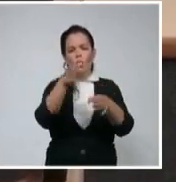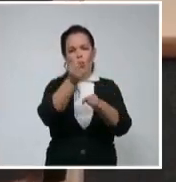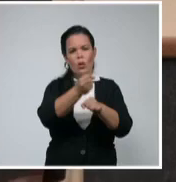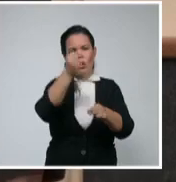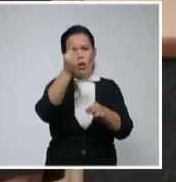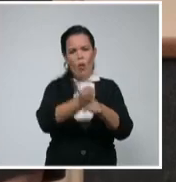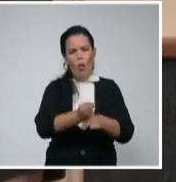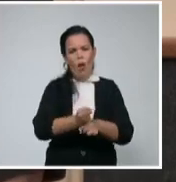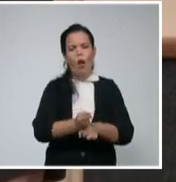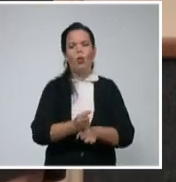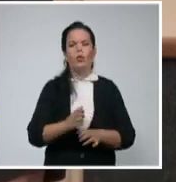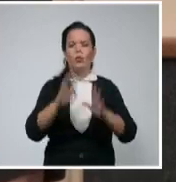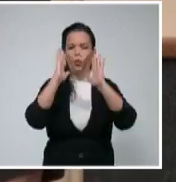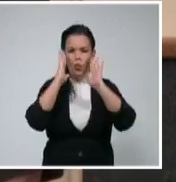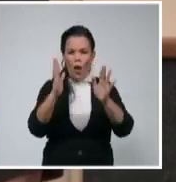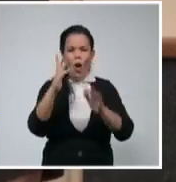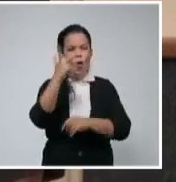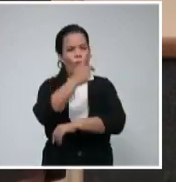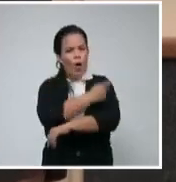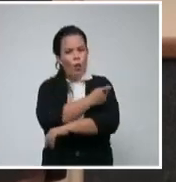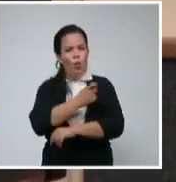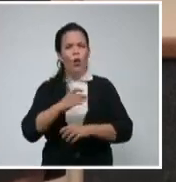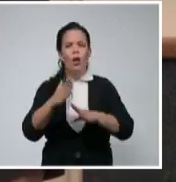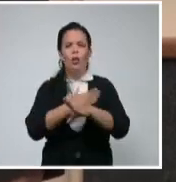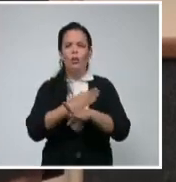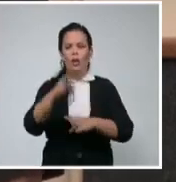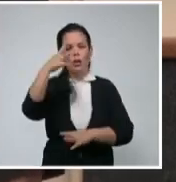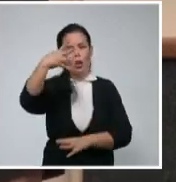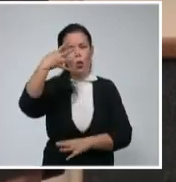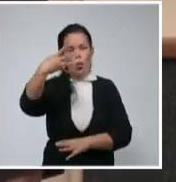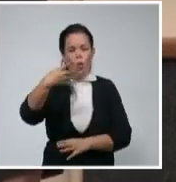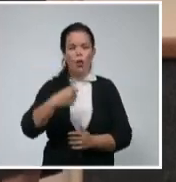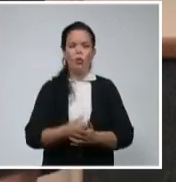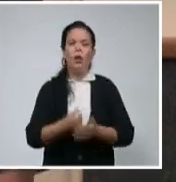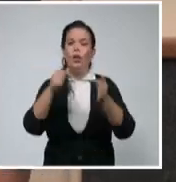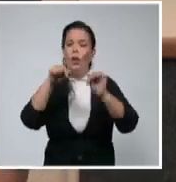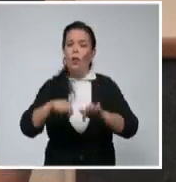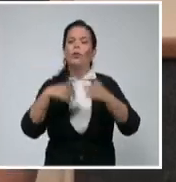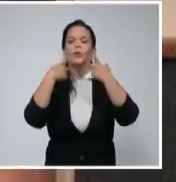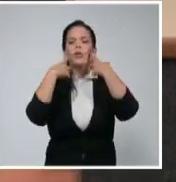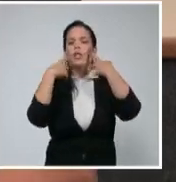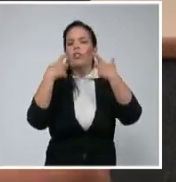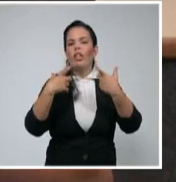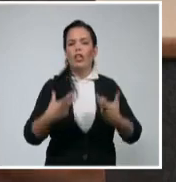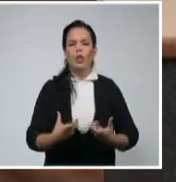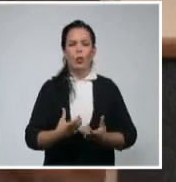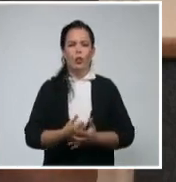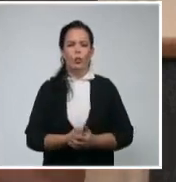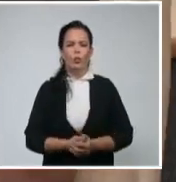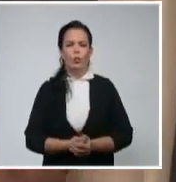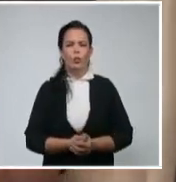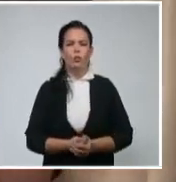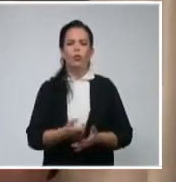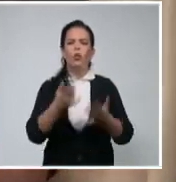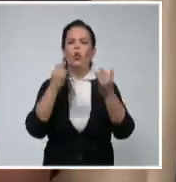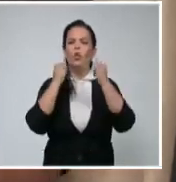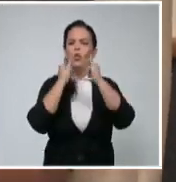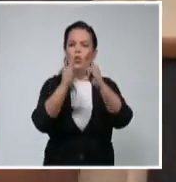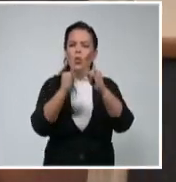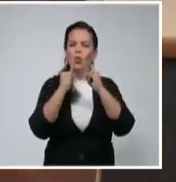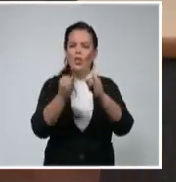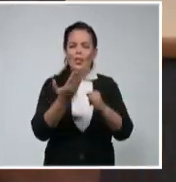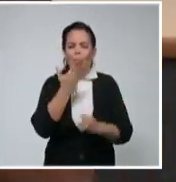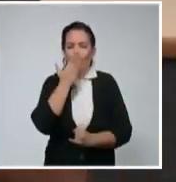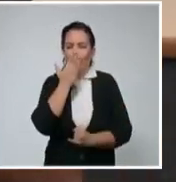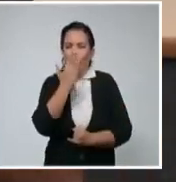con los candidatos vacunales y yo creo que es muy significativo que las noticias siguen siendo buenas,